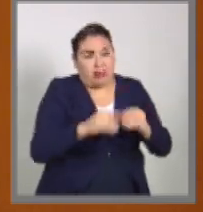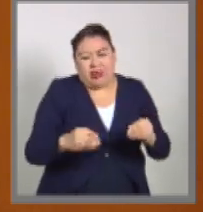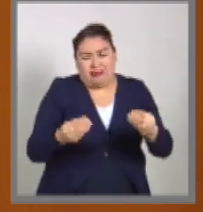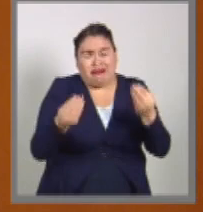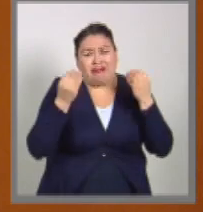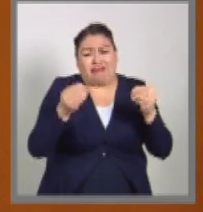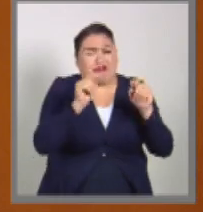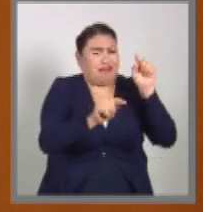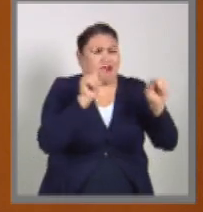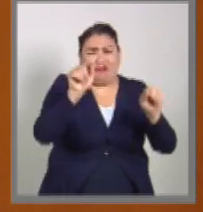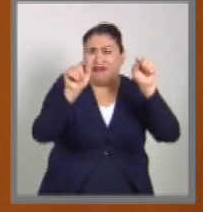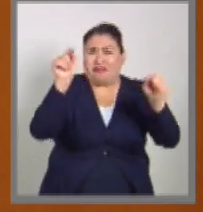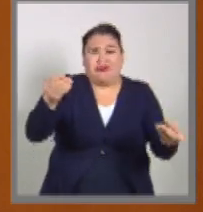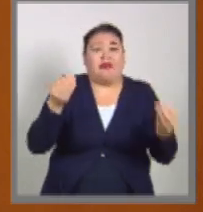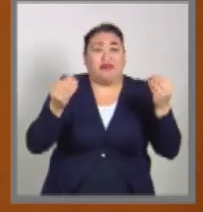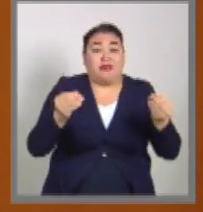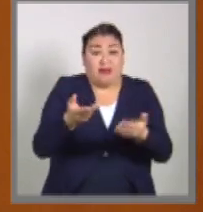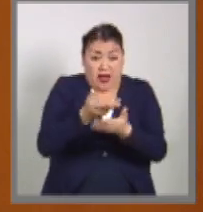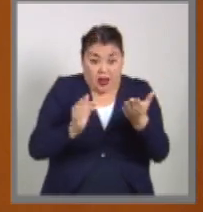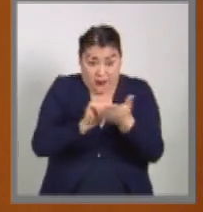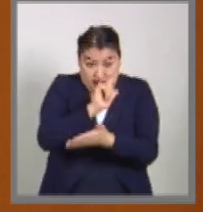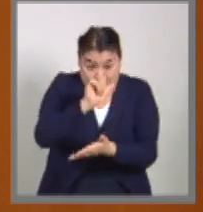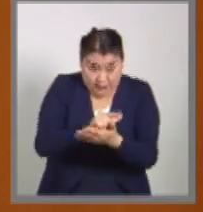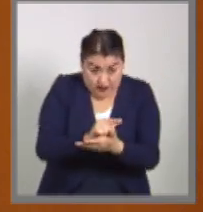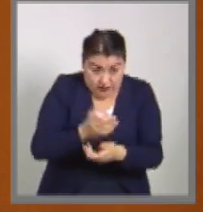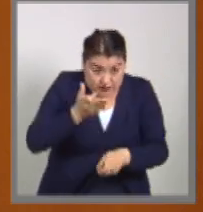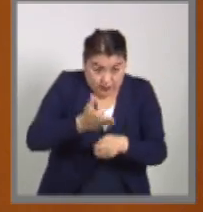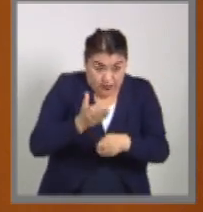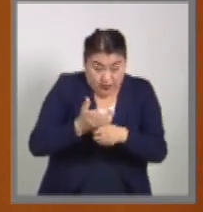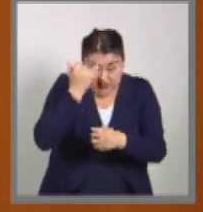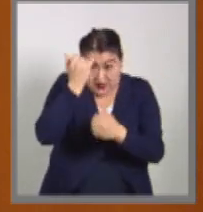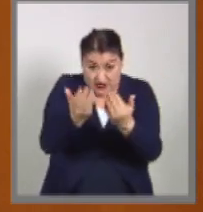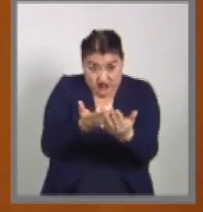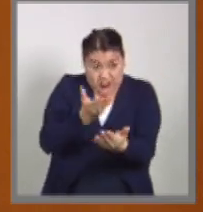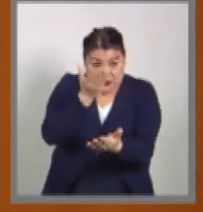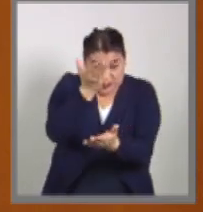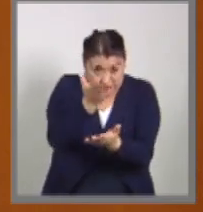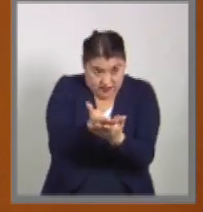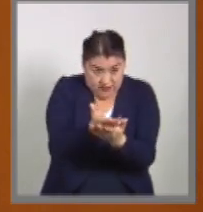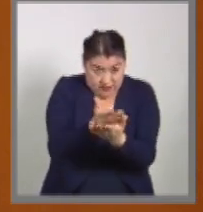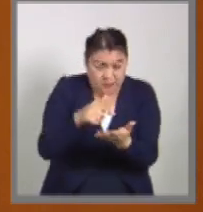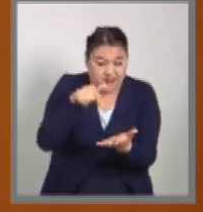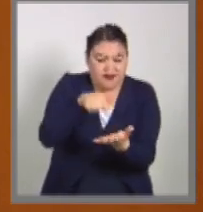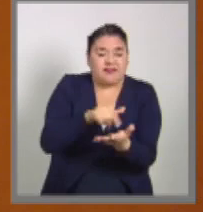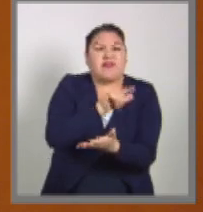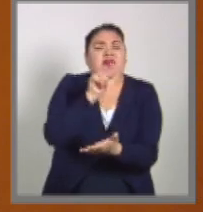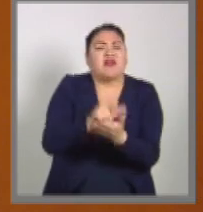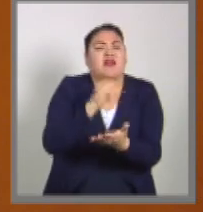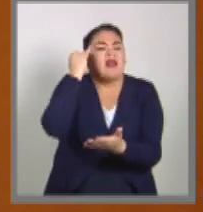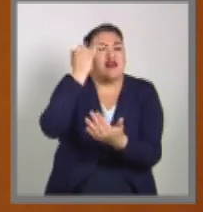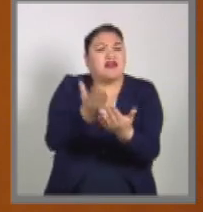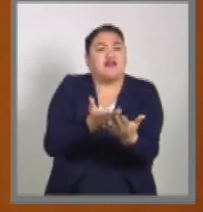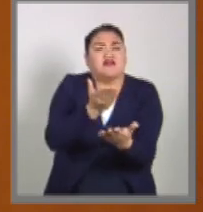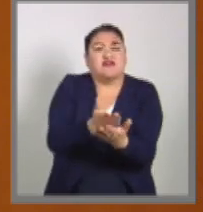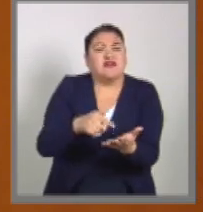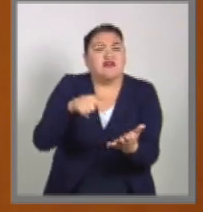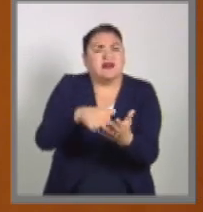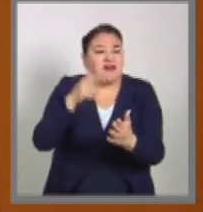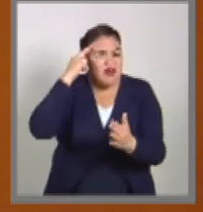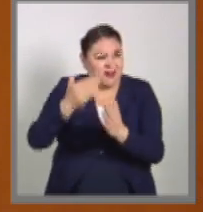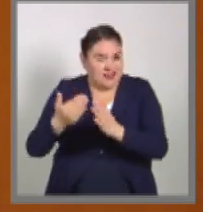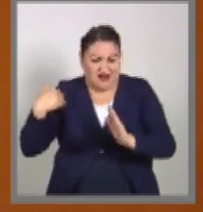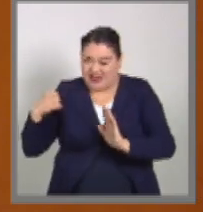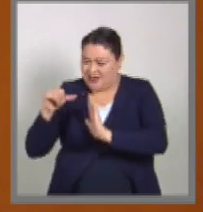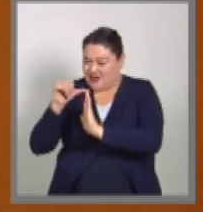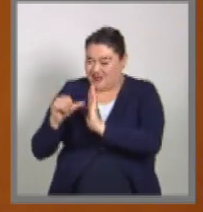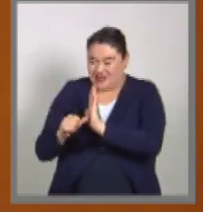Hoy la ley que estamos presentando, insisto, deriva de los transitorios a los que